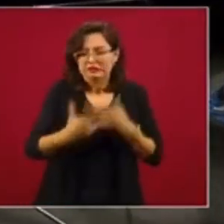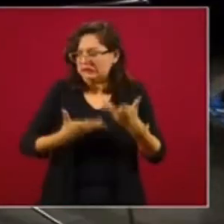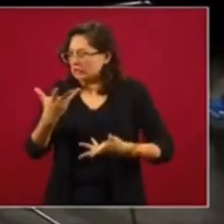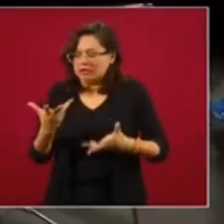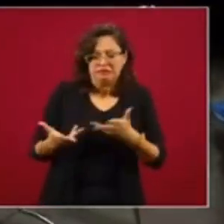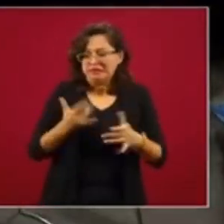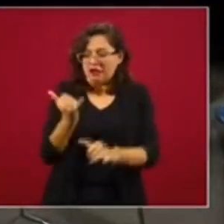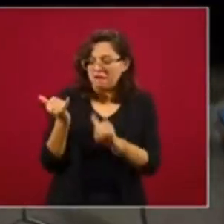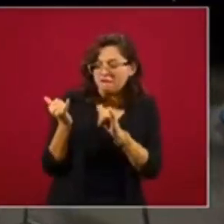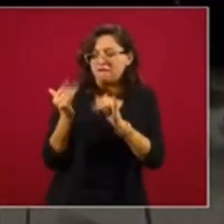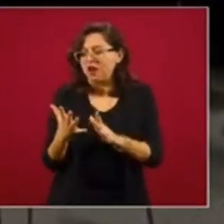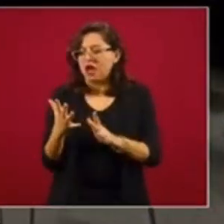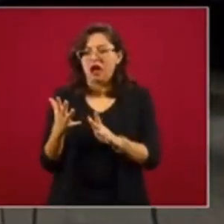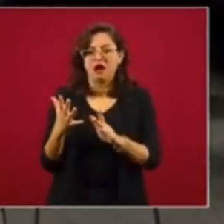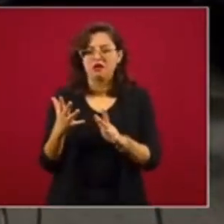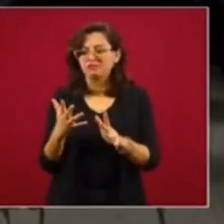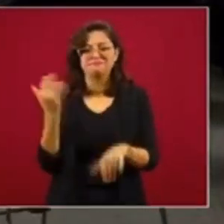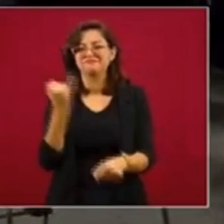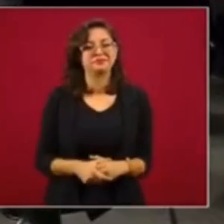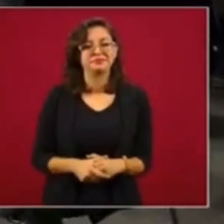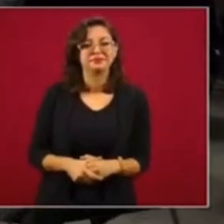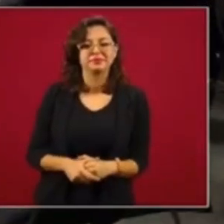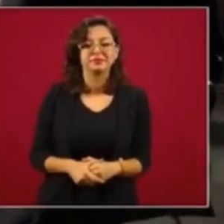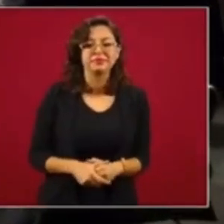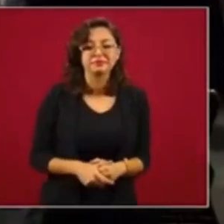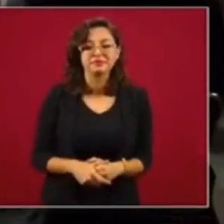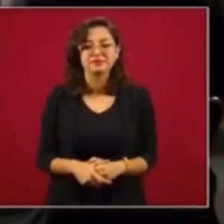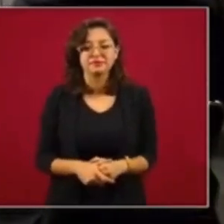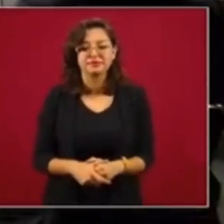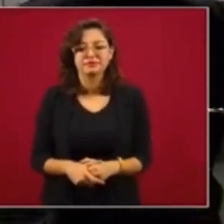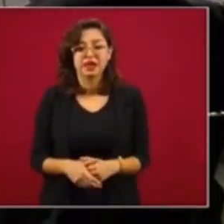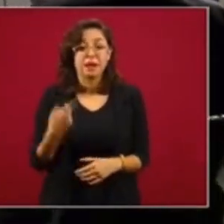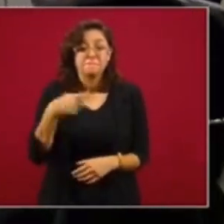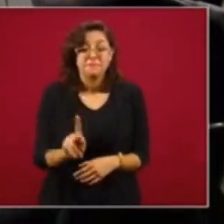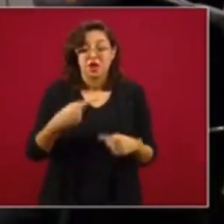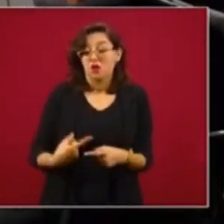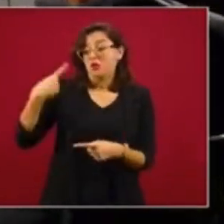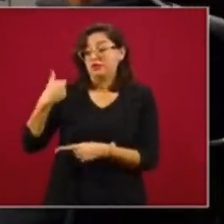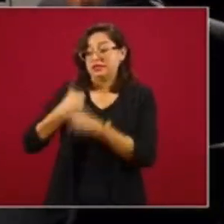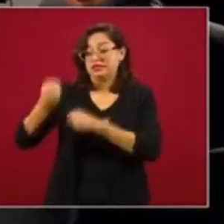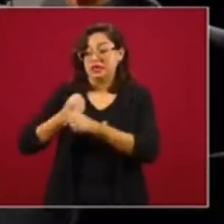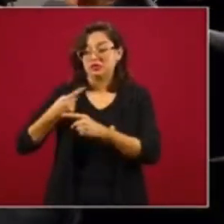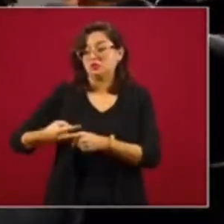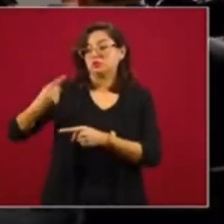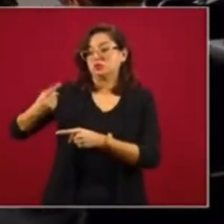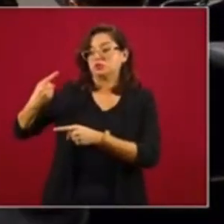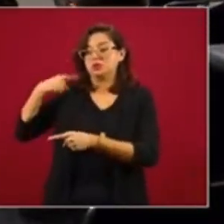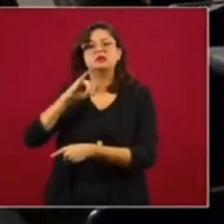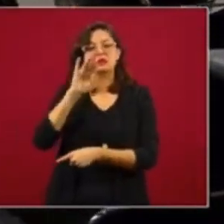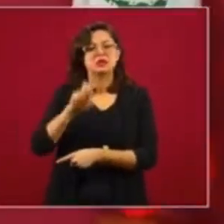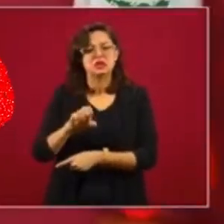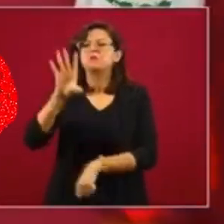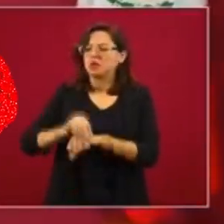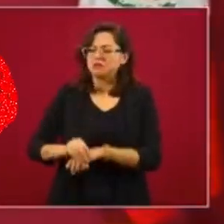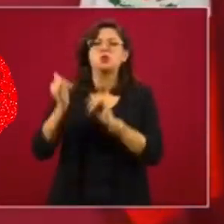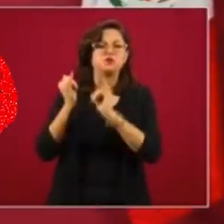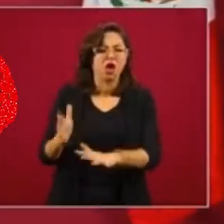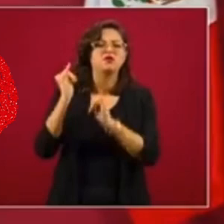de hacer un fraude. Pero en las elecciones anteriores lo permitió el INE.